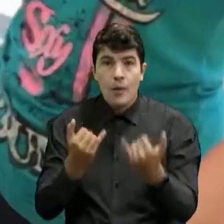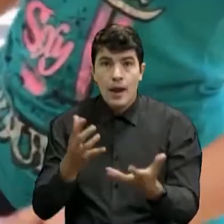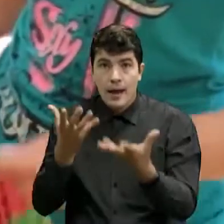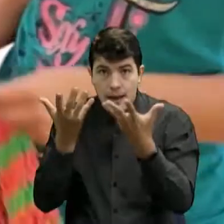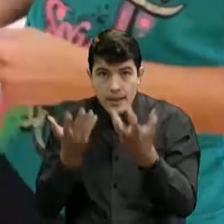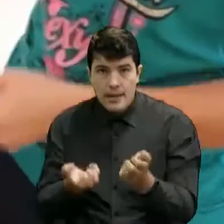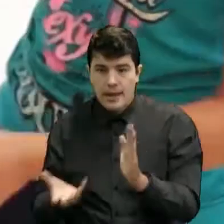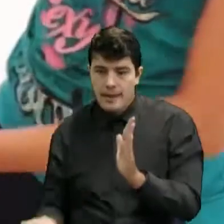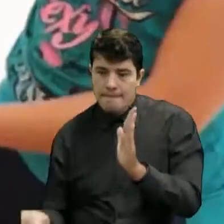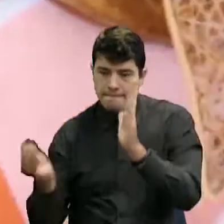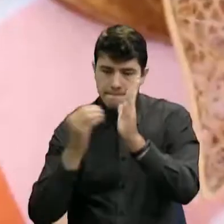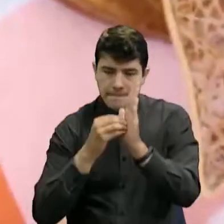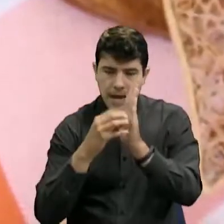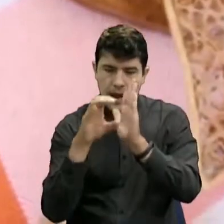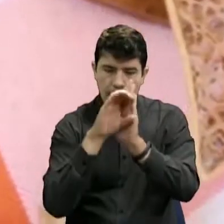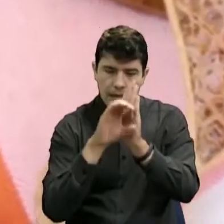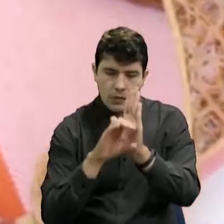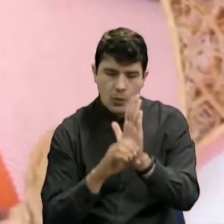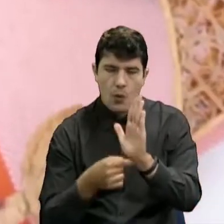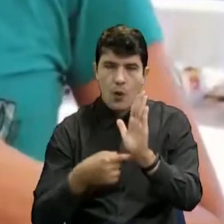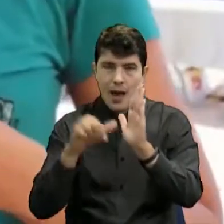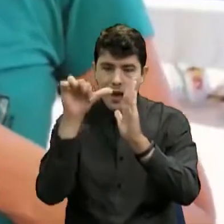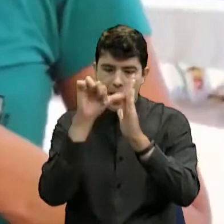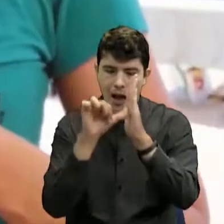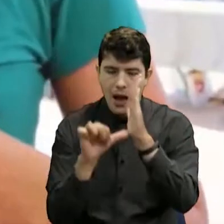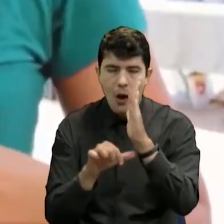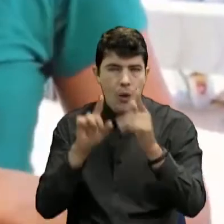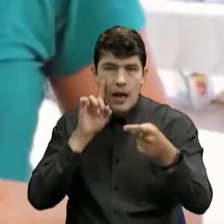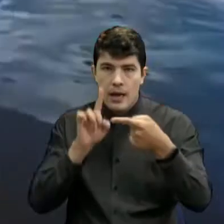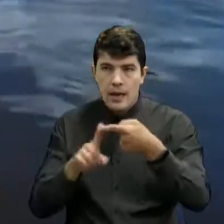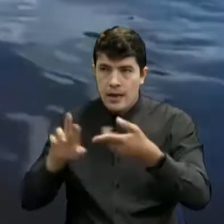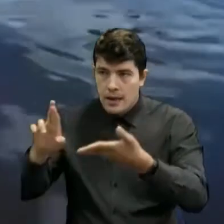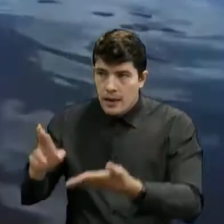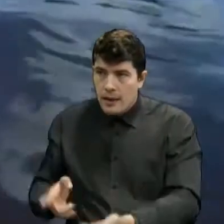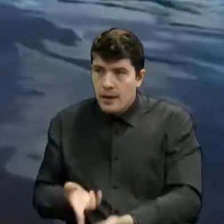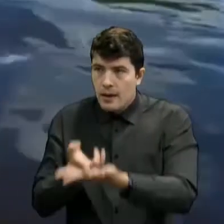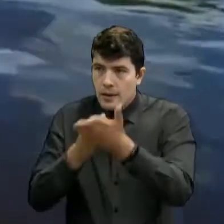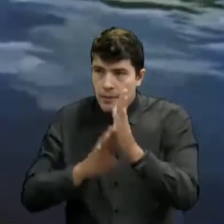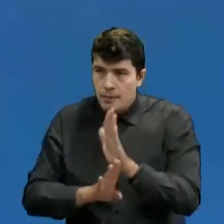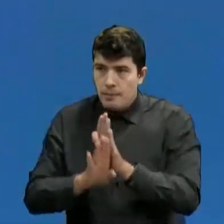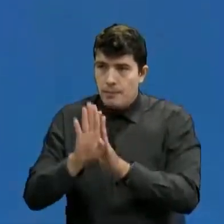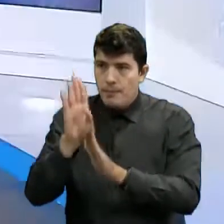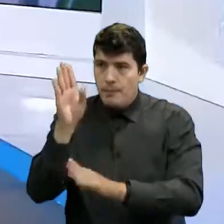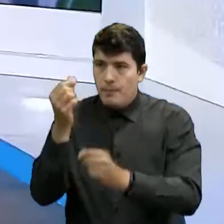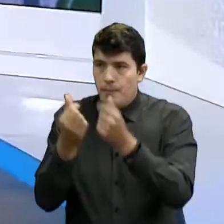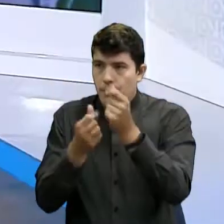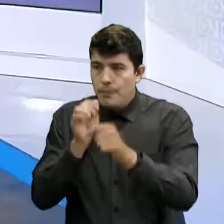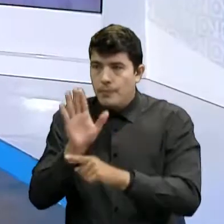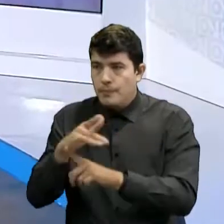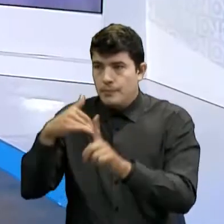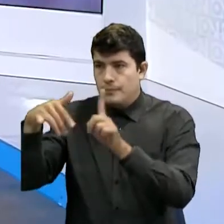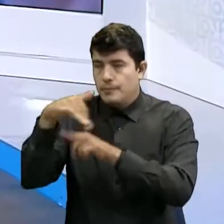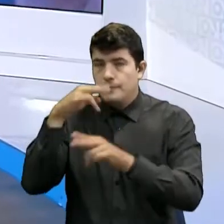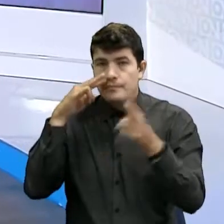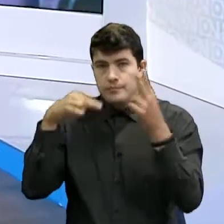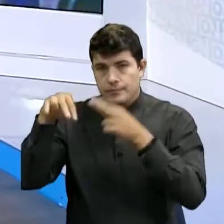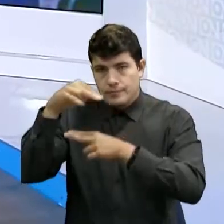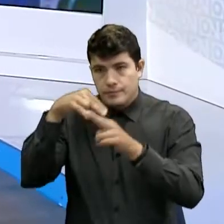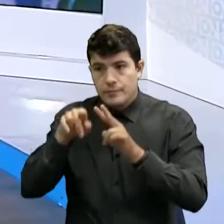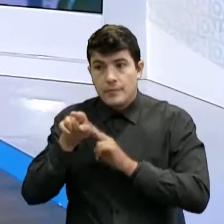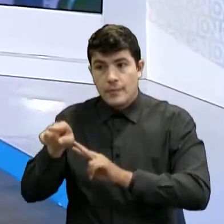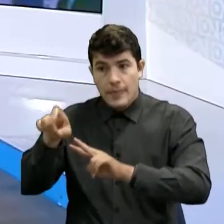capítulo de artículos para la reactivación económica del sector turismo. Esto debe estar aprobado